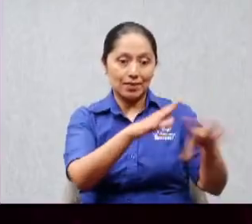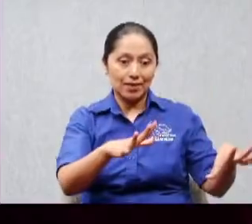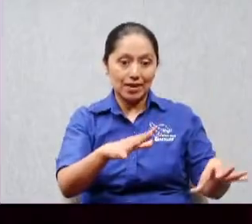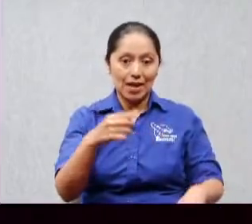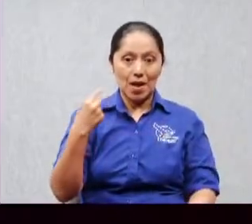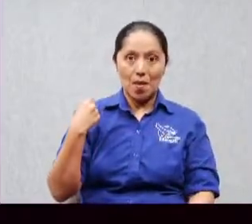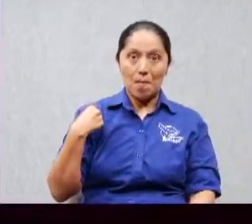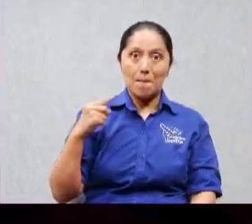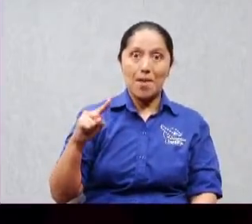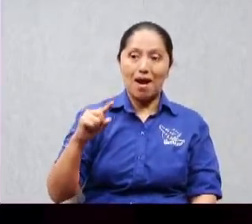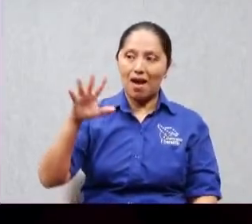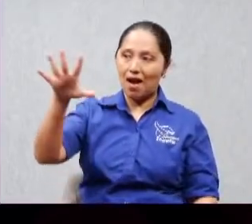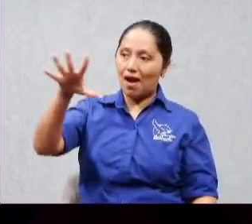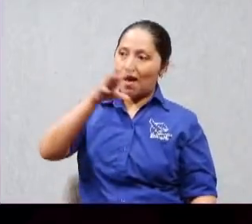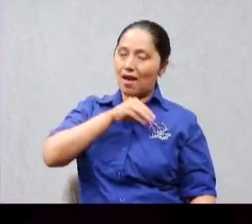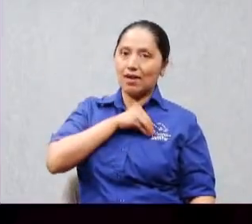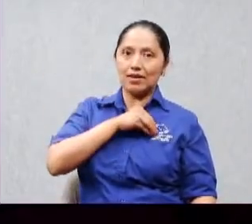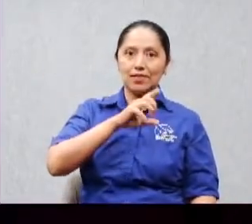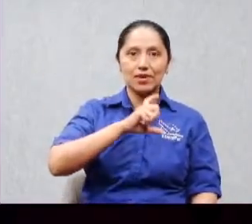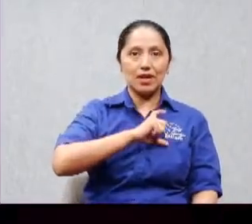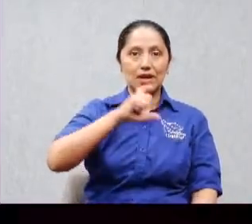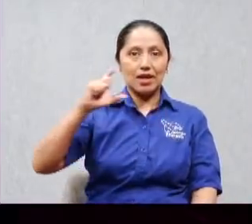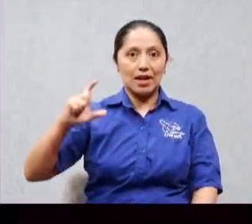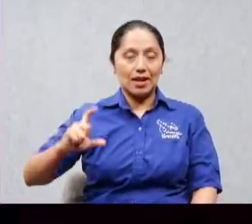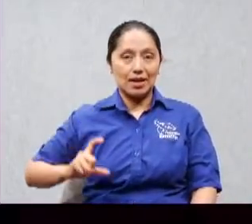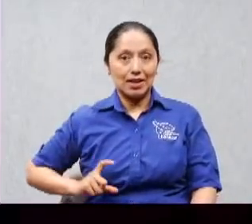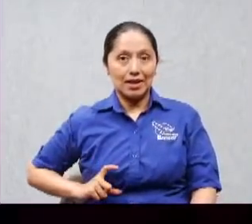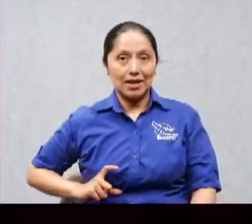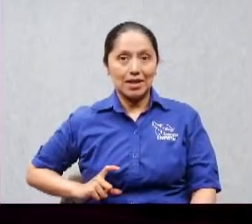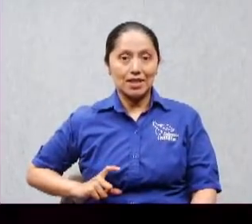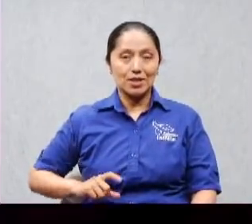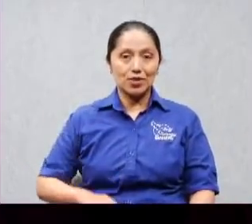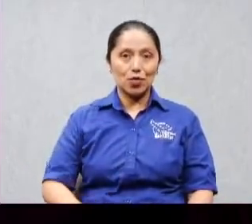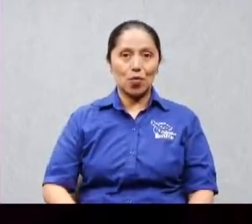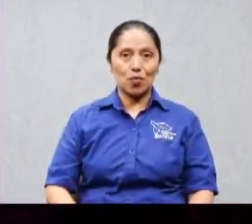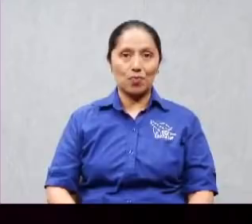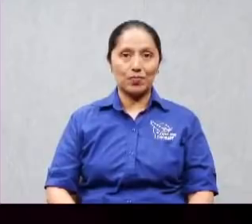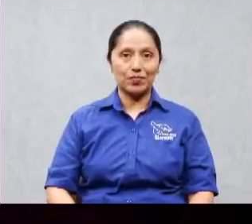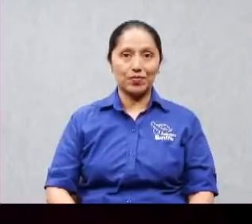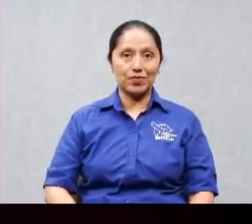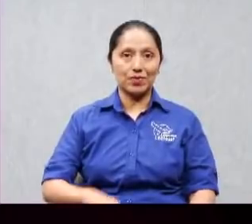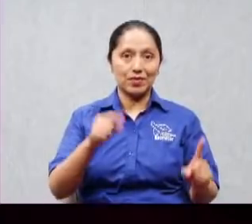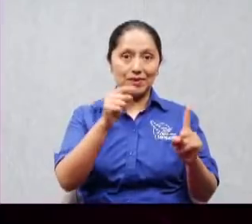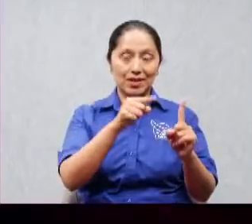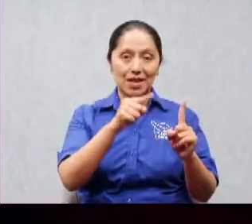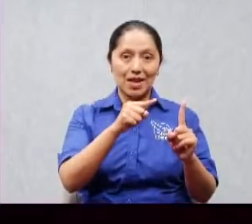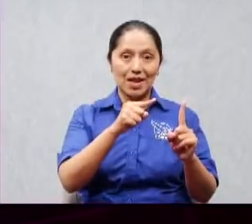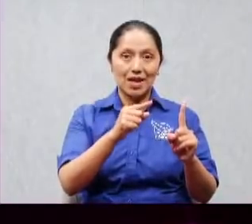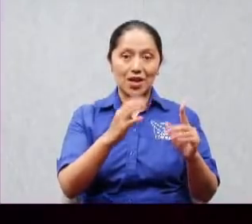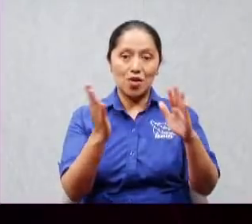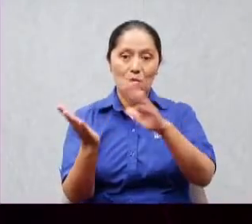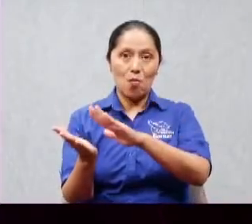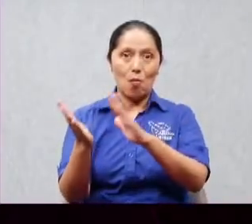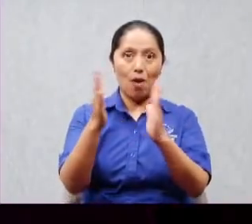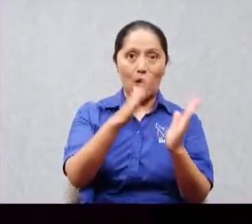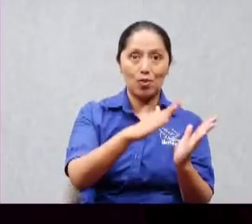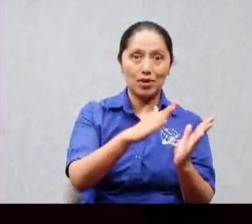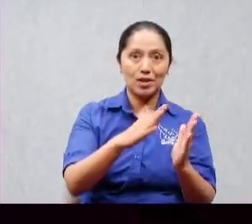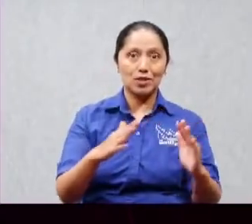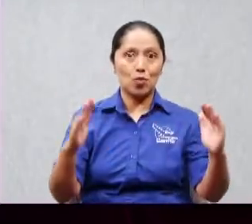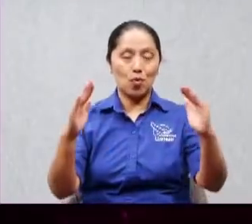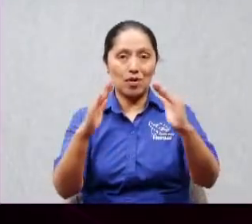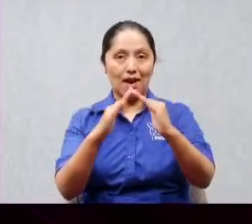aceptó a cristo lo bautizamos en su casa le pedí favor a un